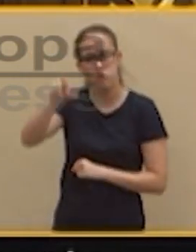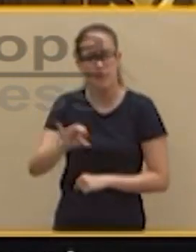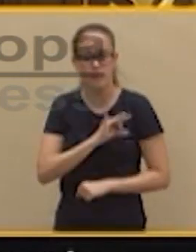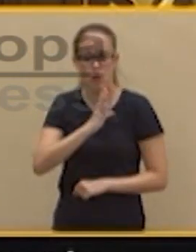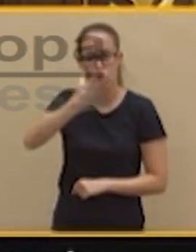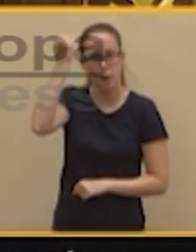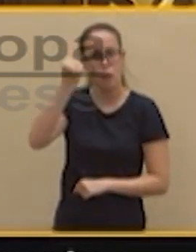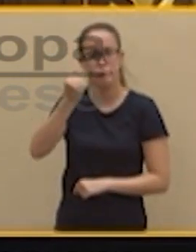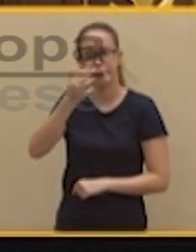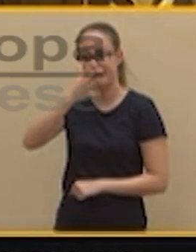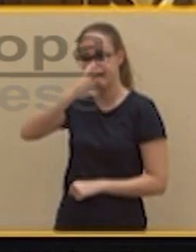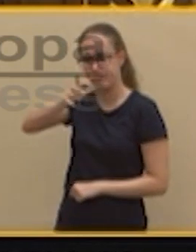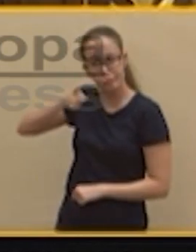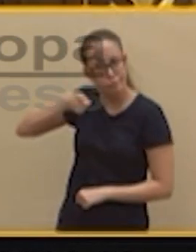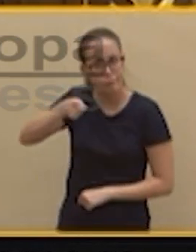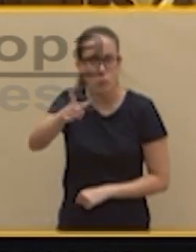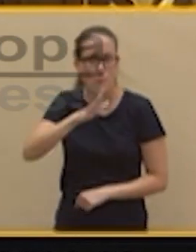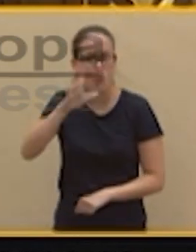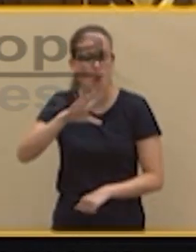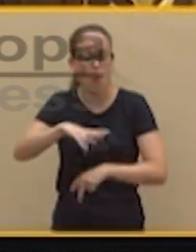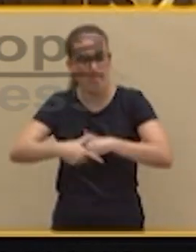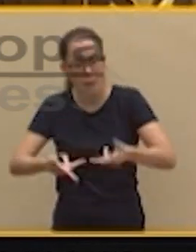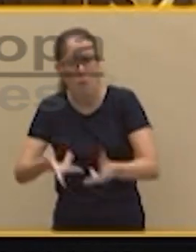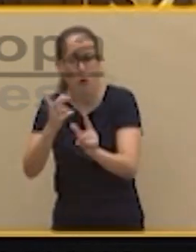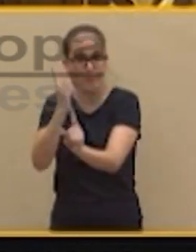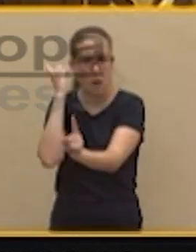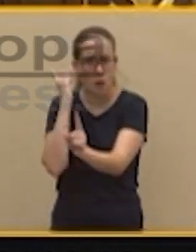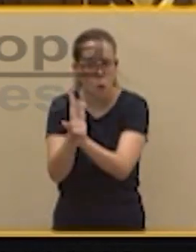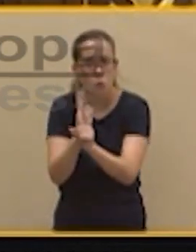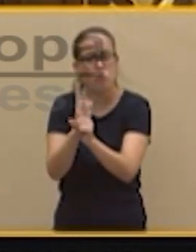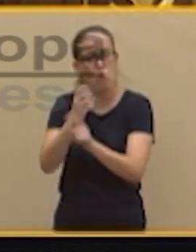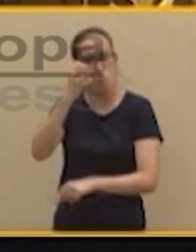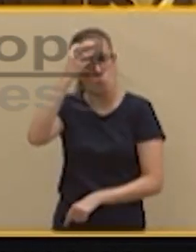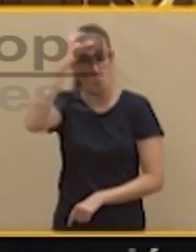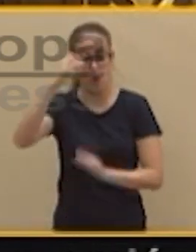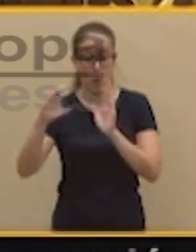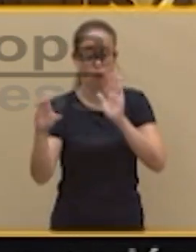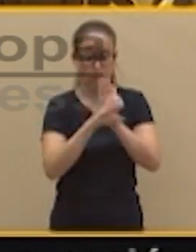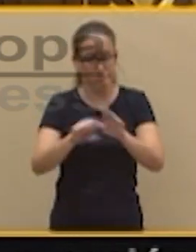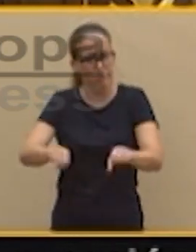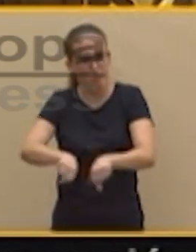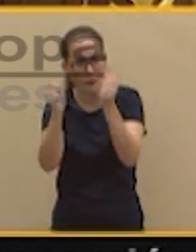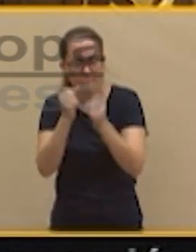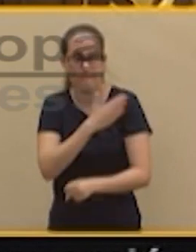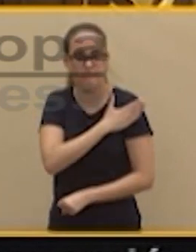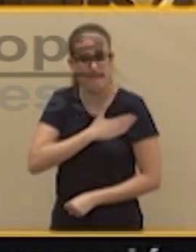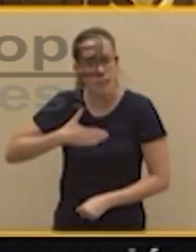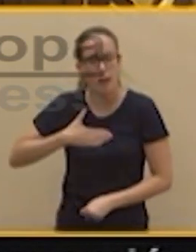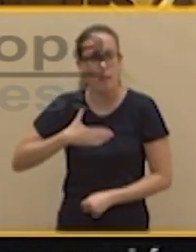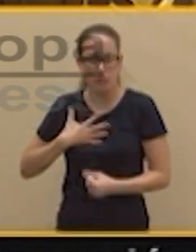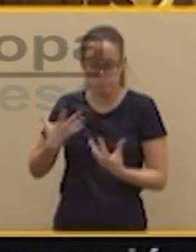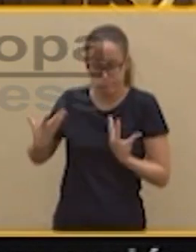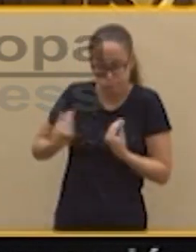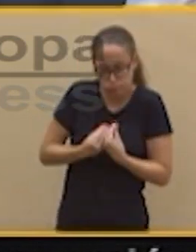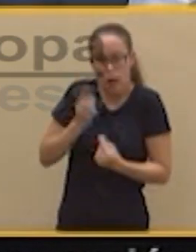iba contra la propia democracia, que quería cargarse la monarquía constitucional, que era aliado de dictaduras o incluso